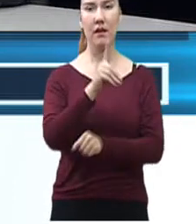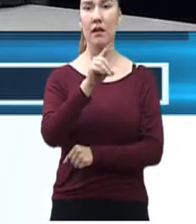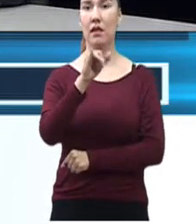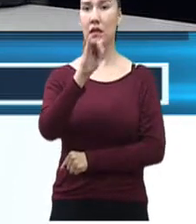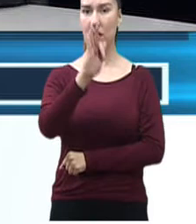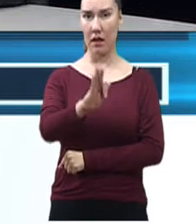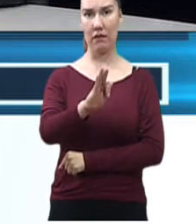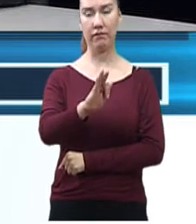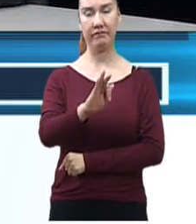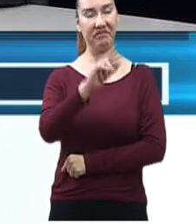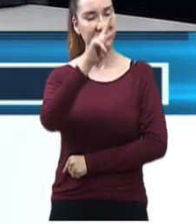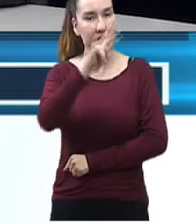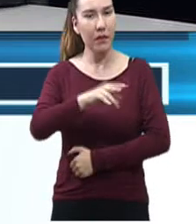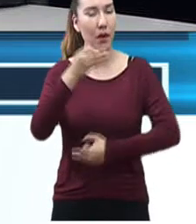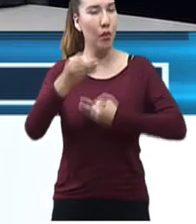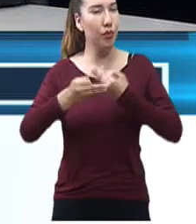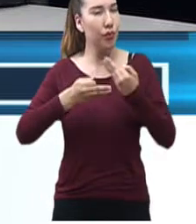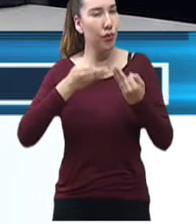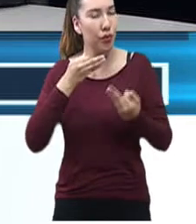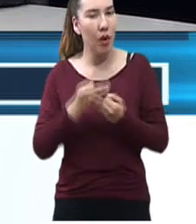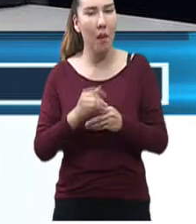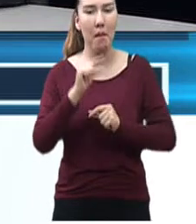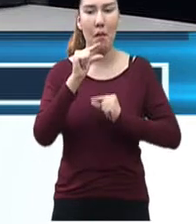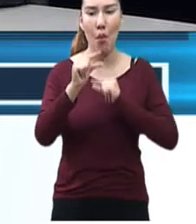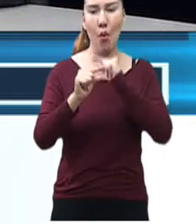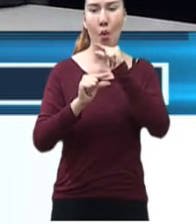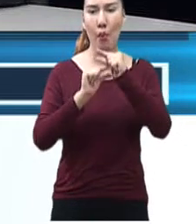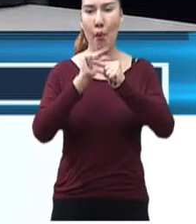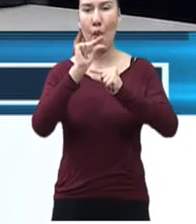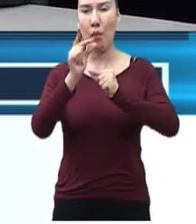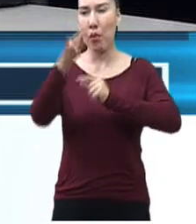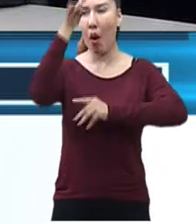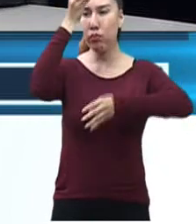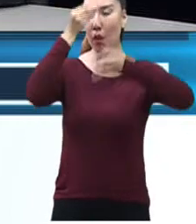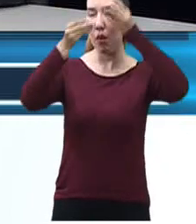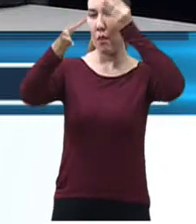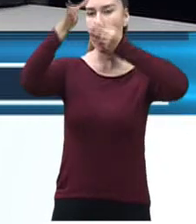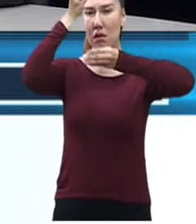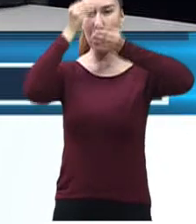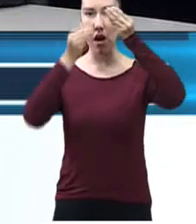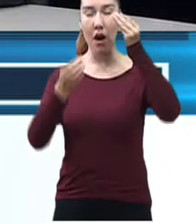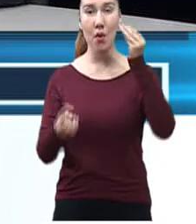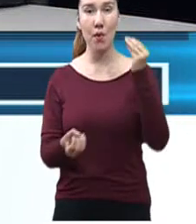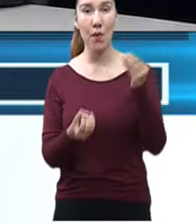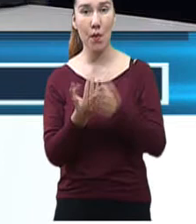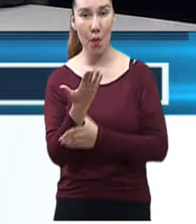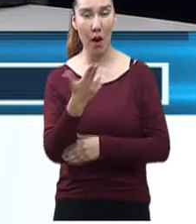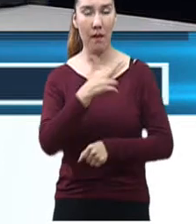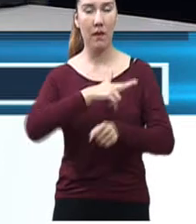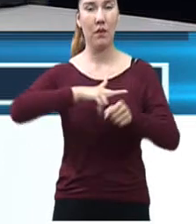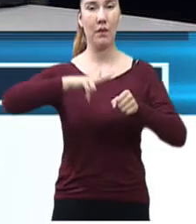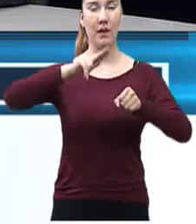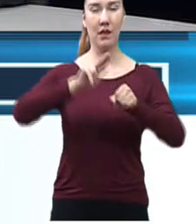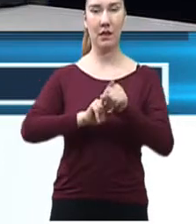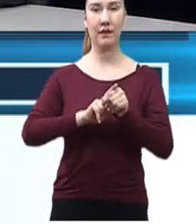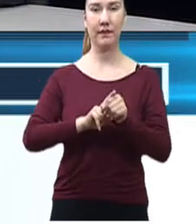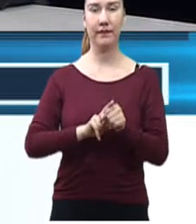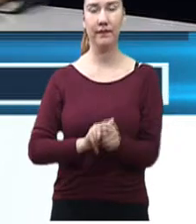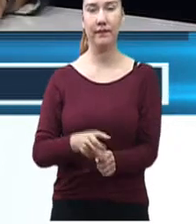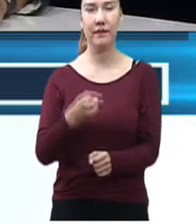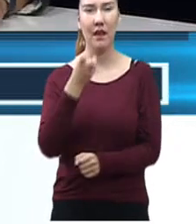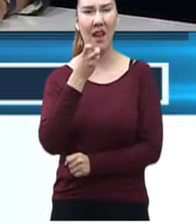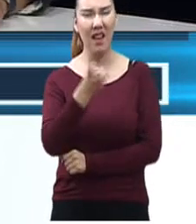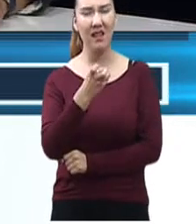ciertamente, pues todos nos estamos acoplando a una nueva normalidad y es un programa que